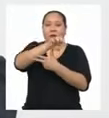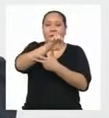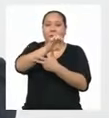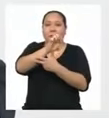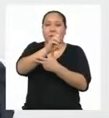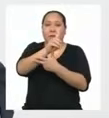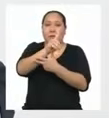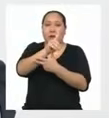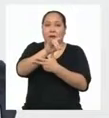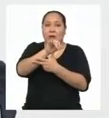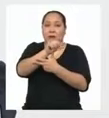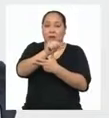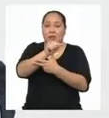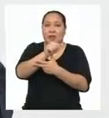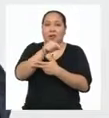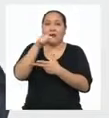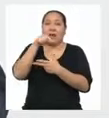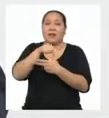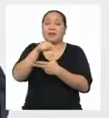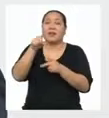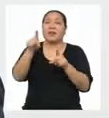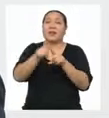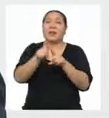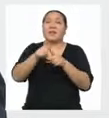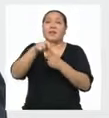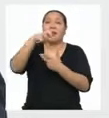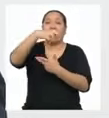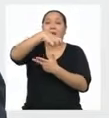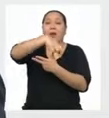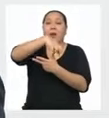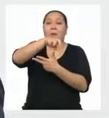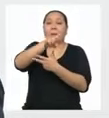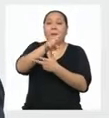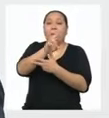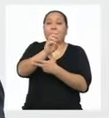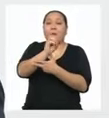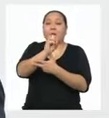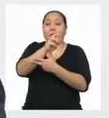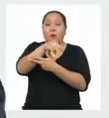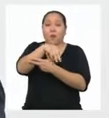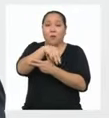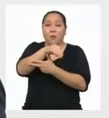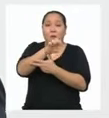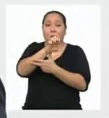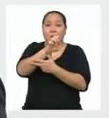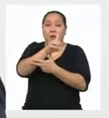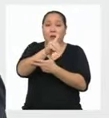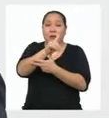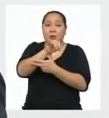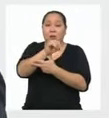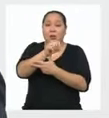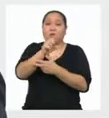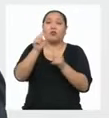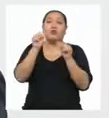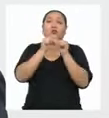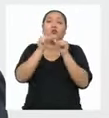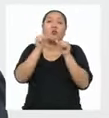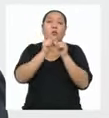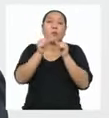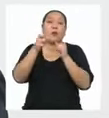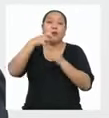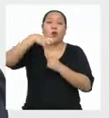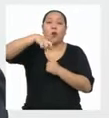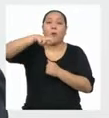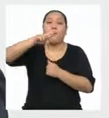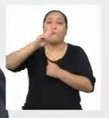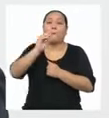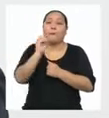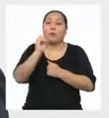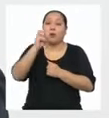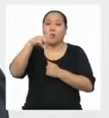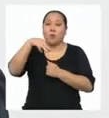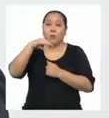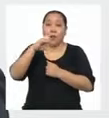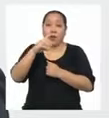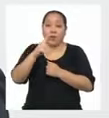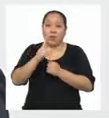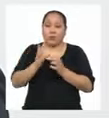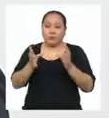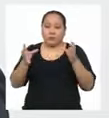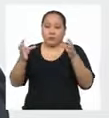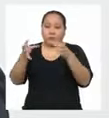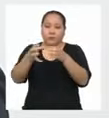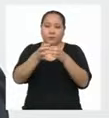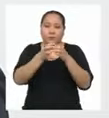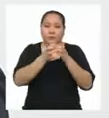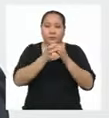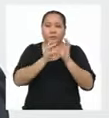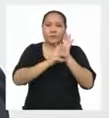conocida como promedio o media aritmética Es el valor promedio de un conjunto de datos y se representa